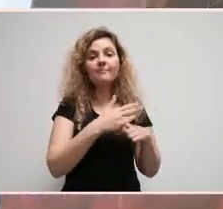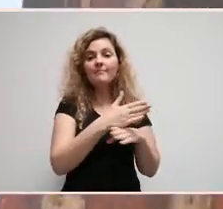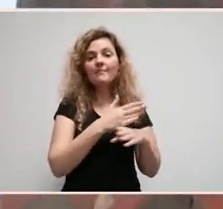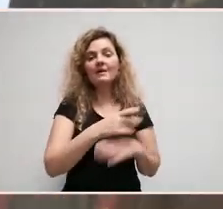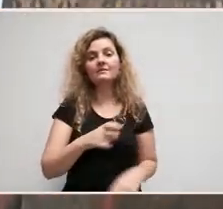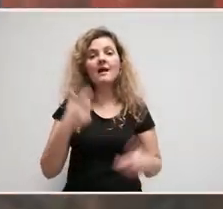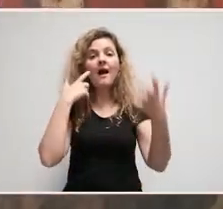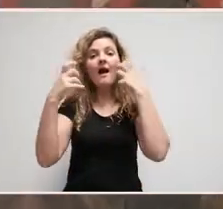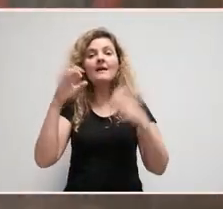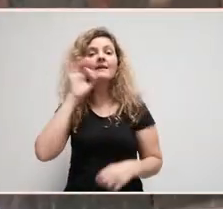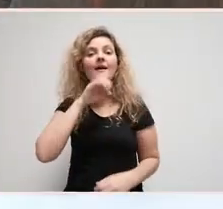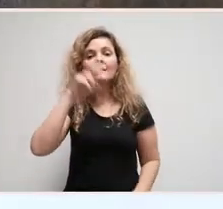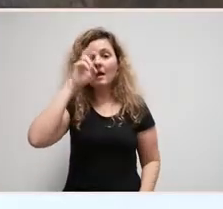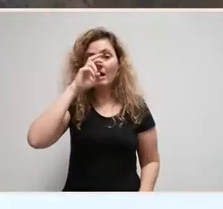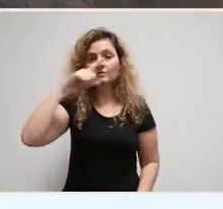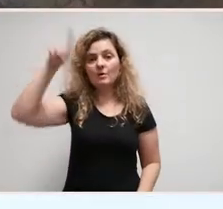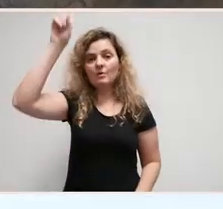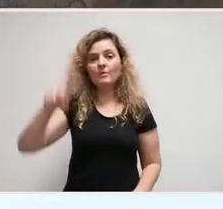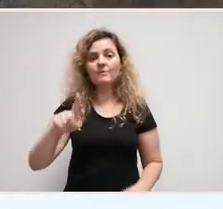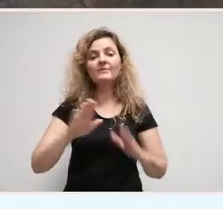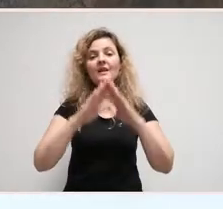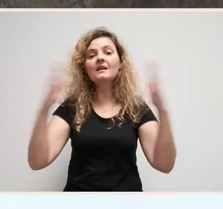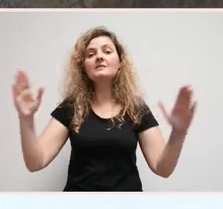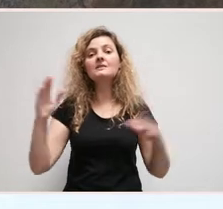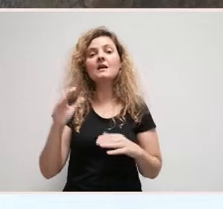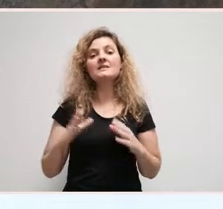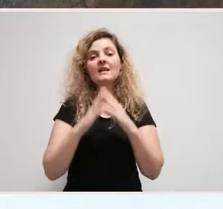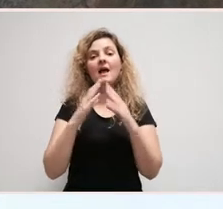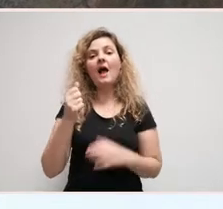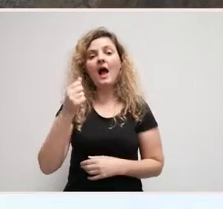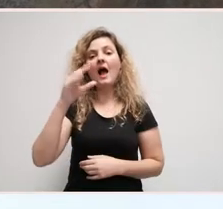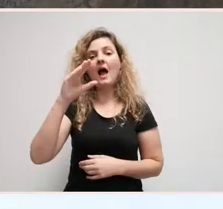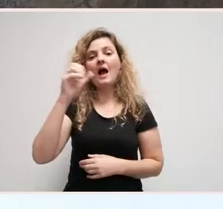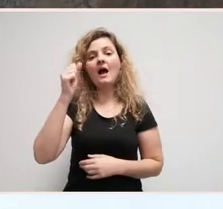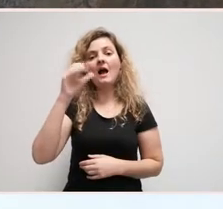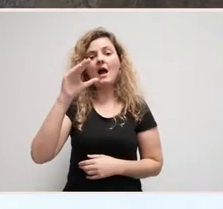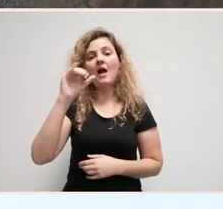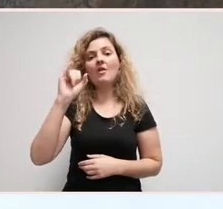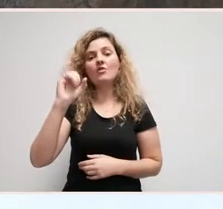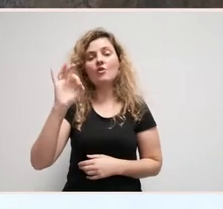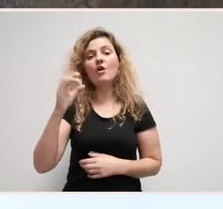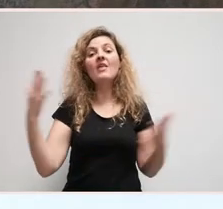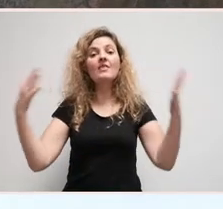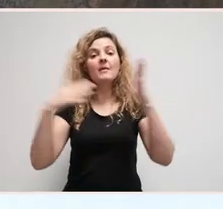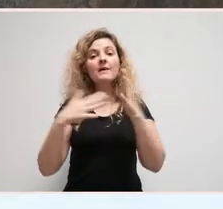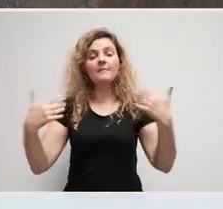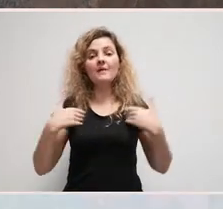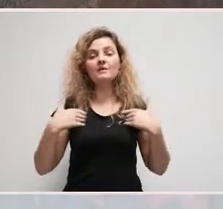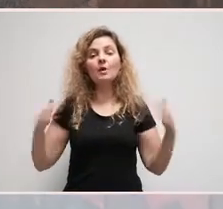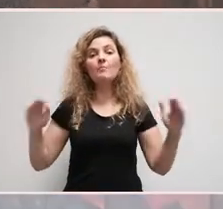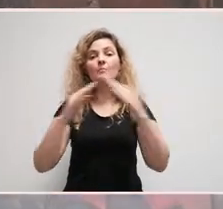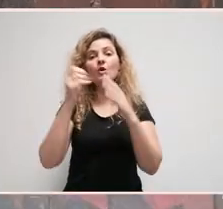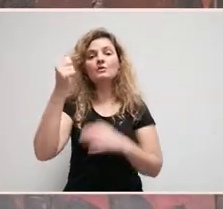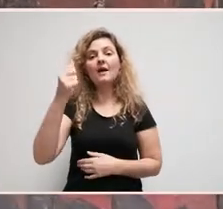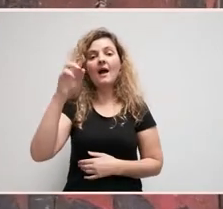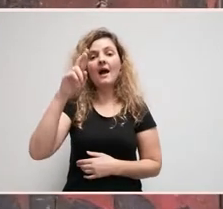máis antiga da arte galega, o retablo de San Acacio e os 10.000 mártires do Monte Ararat. Unha